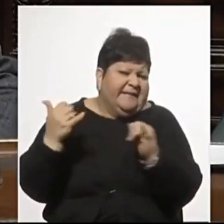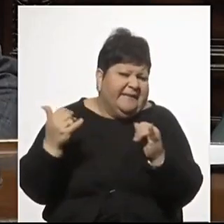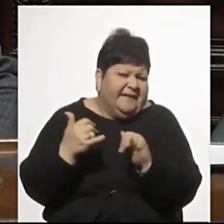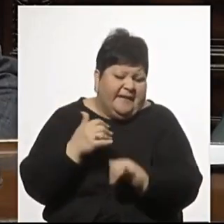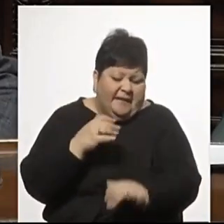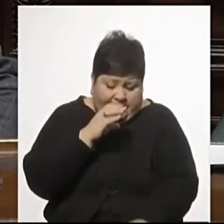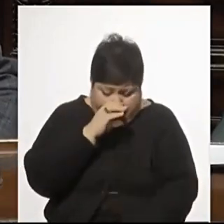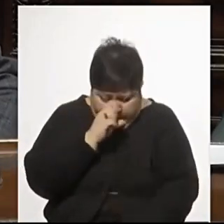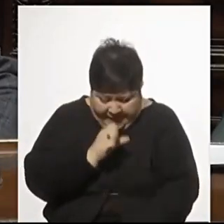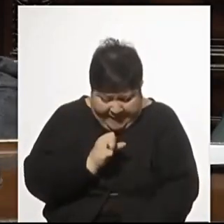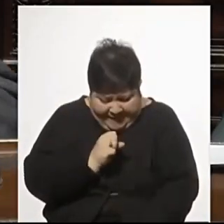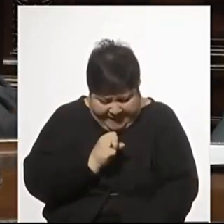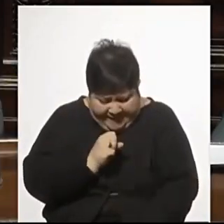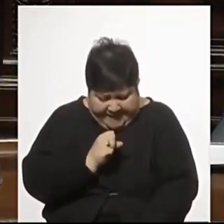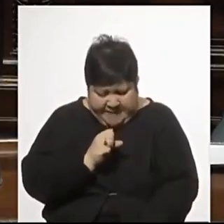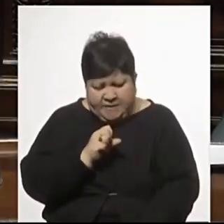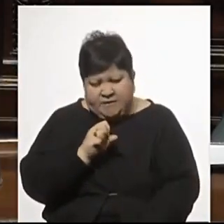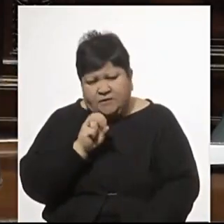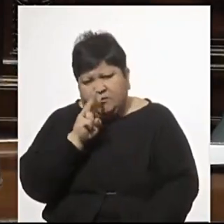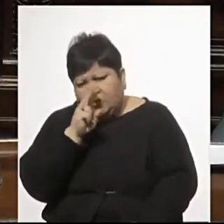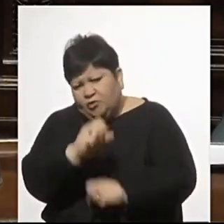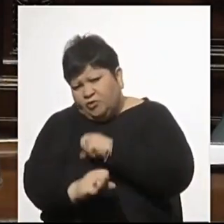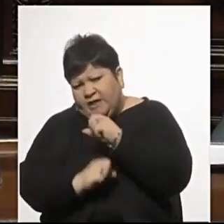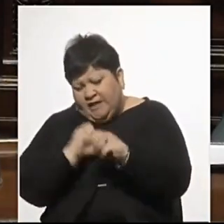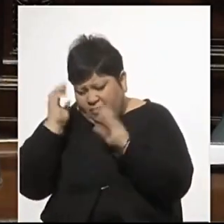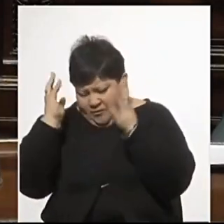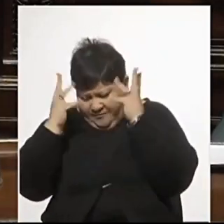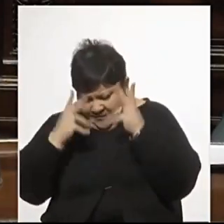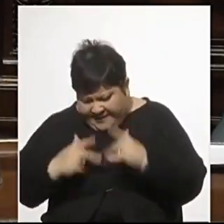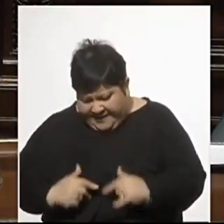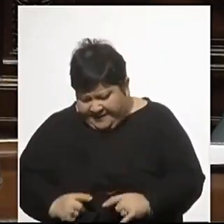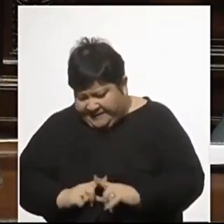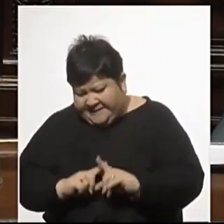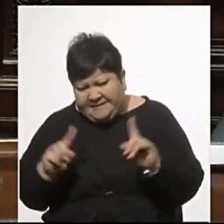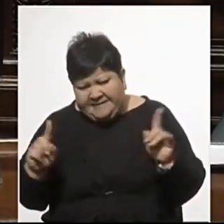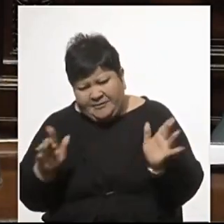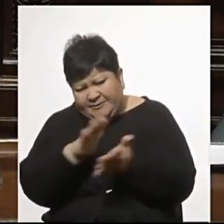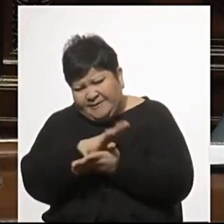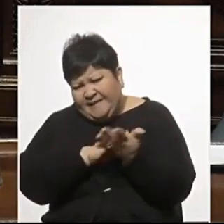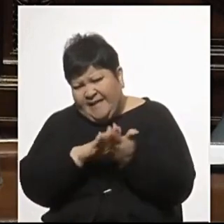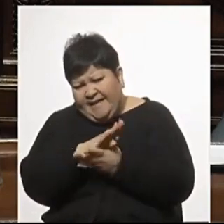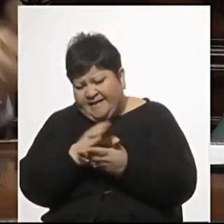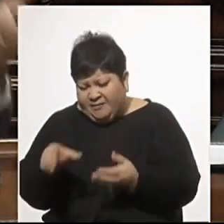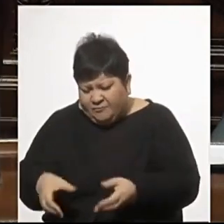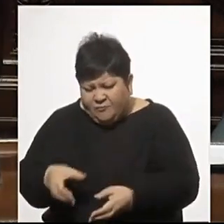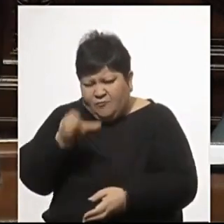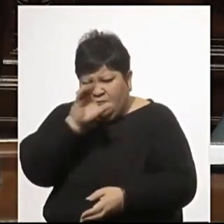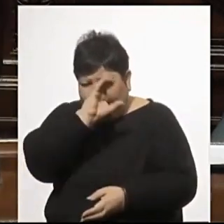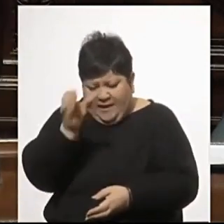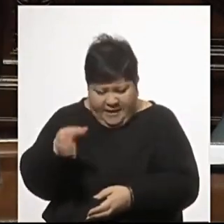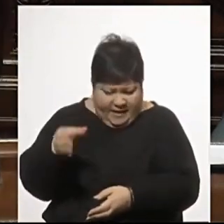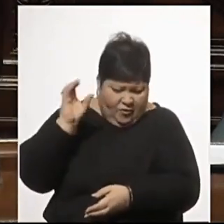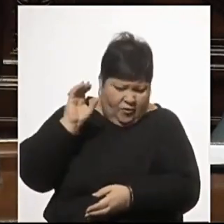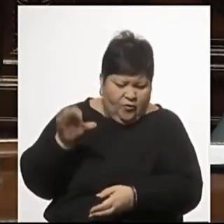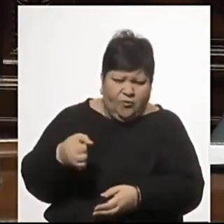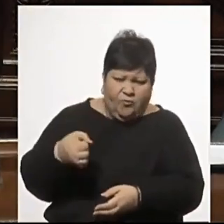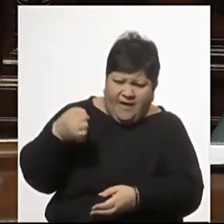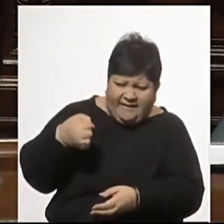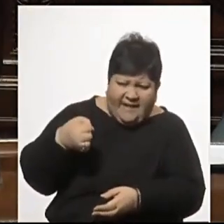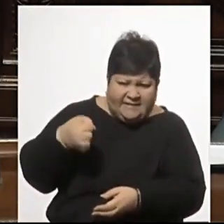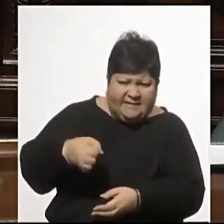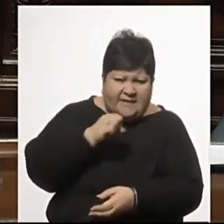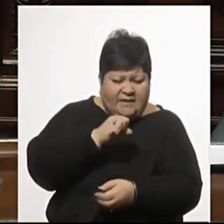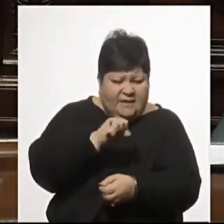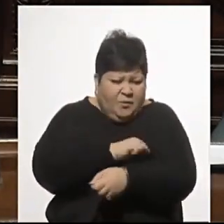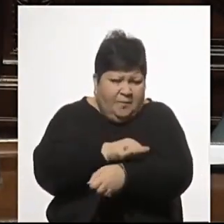estar dos años sin que me llevaran a bañarme y tener que bañarme con un frasco con una taza de agua con un